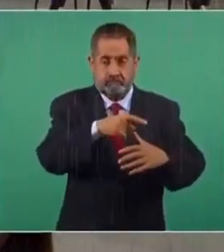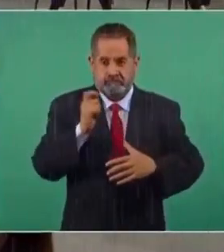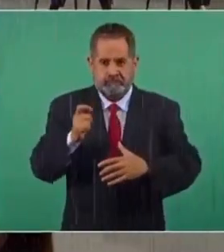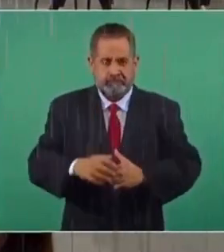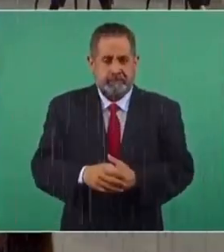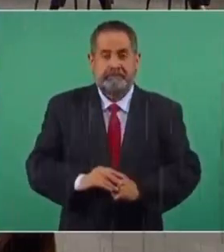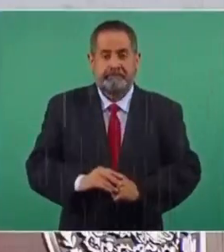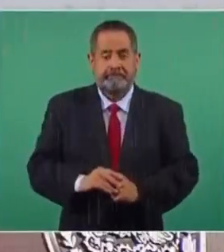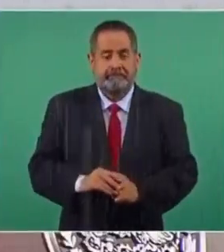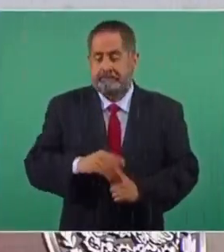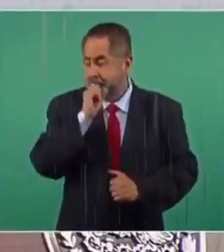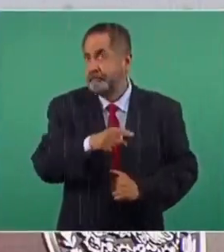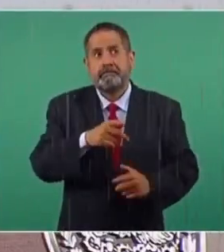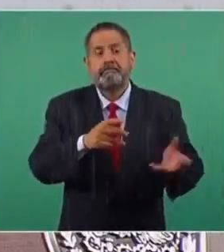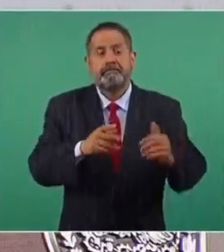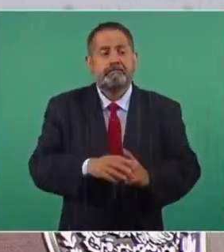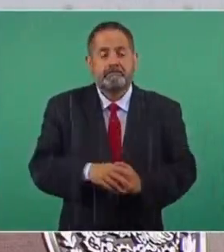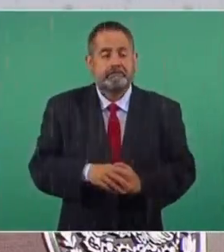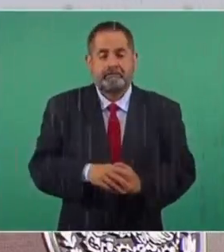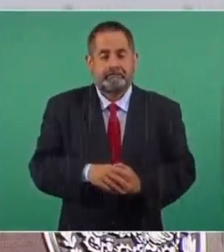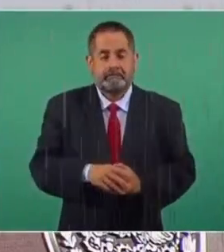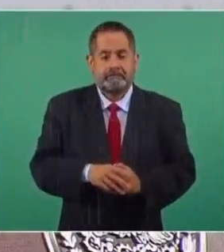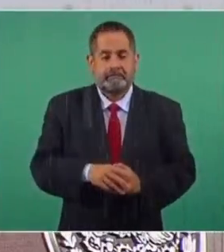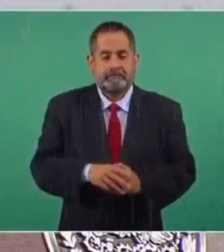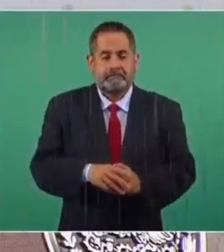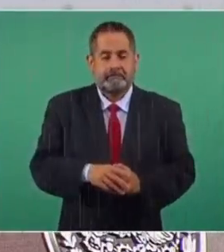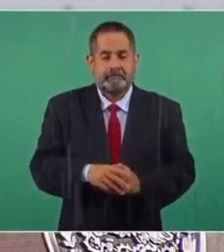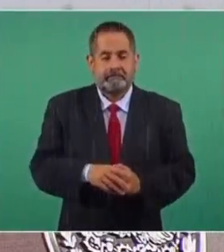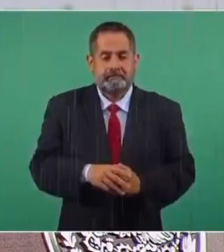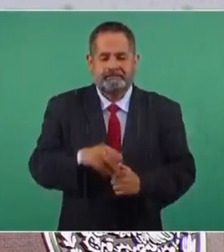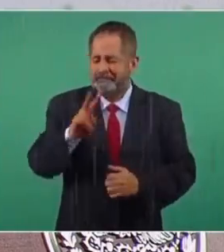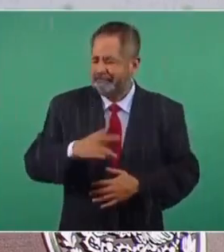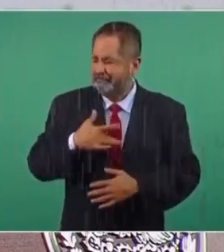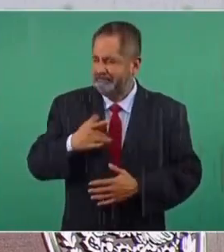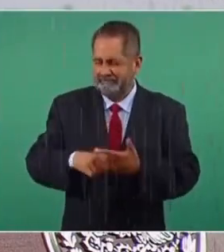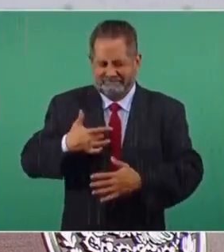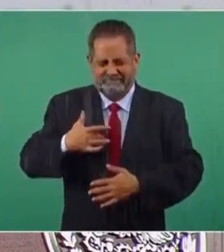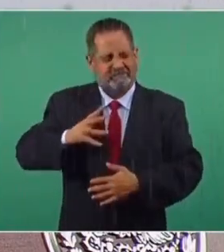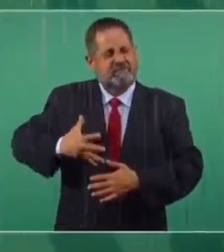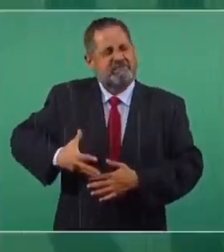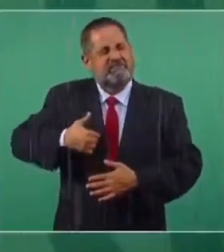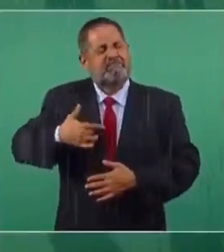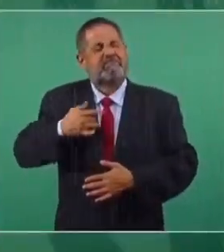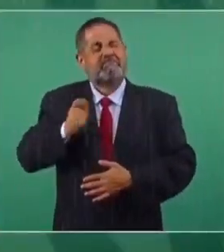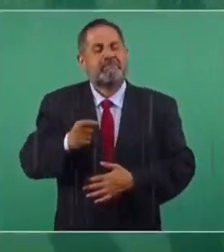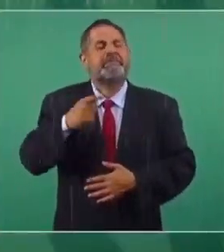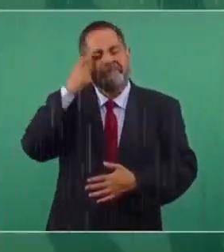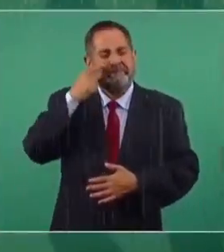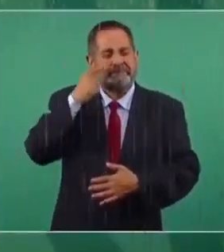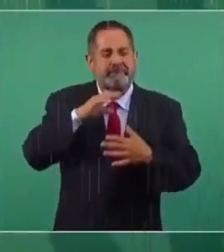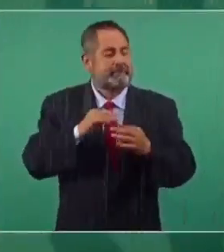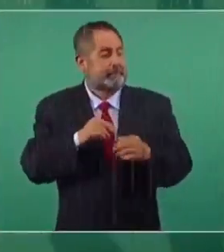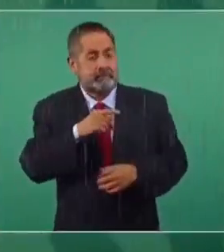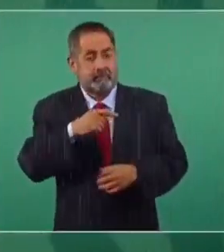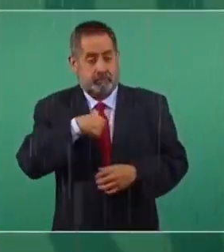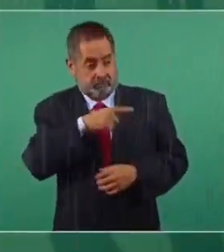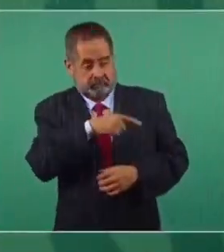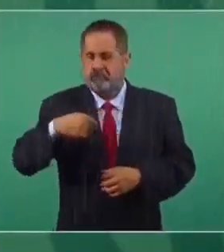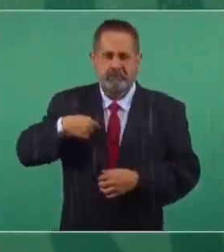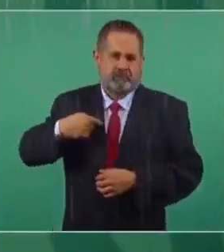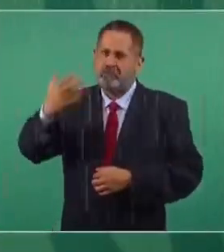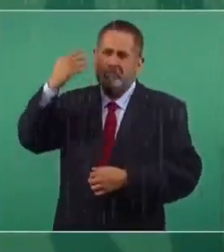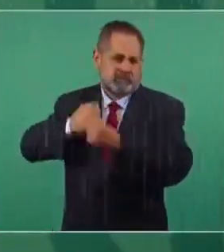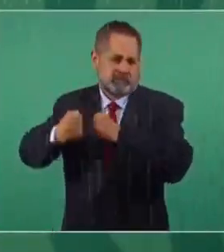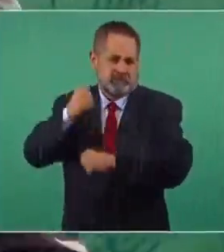todos. Hasta me produce un poco de orgullo que lo que sostuve desde hace